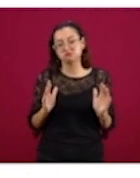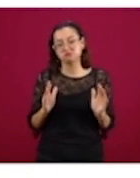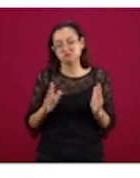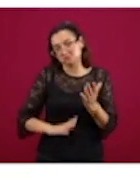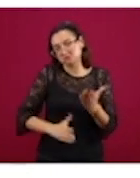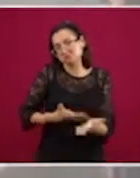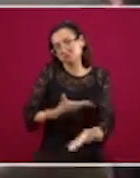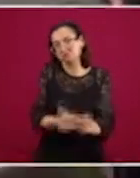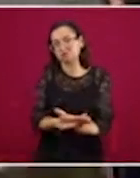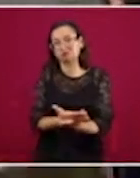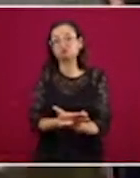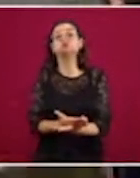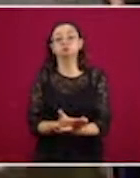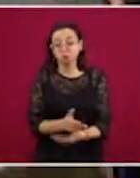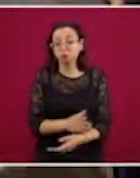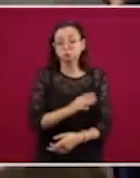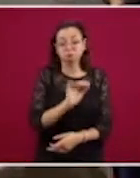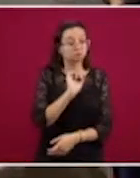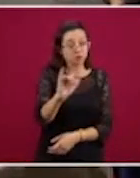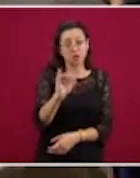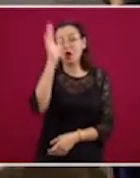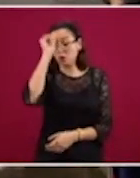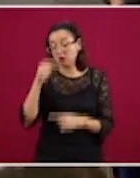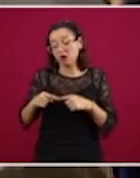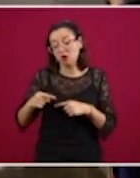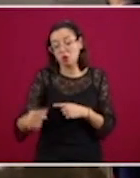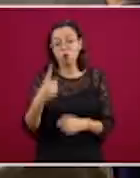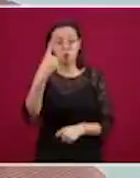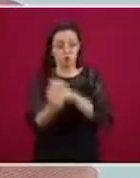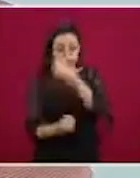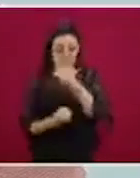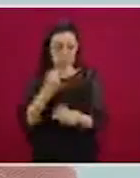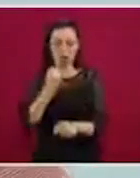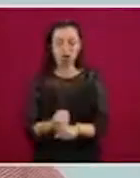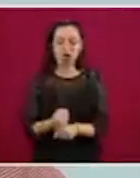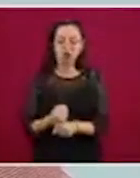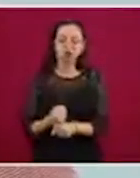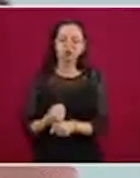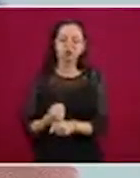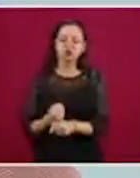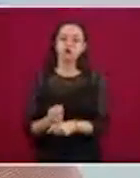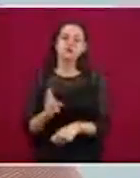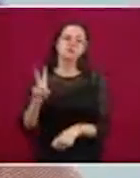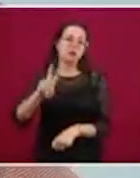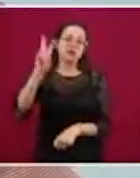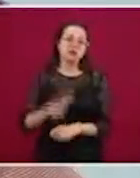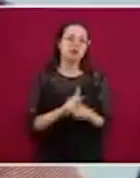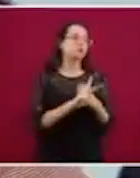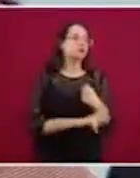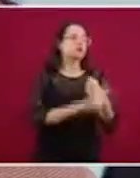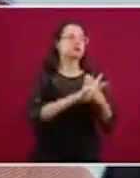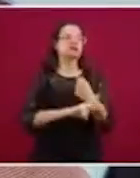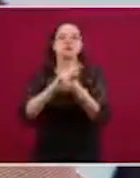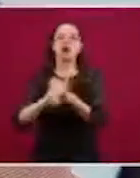más importante que se logró para todo este año, con el agradecimiento a todos los países,